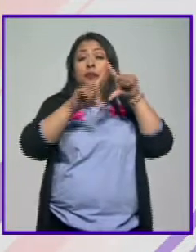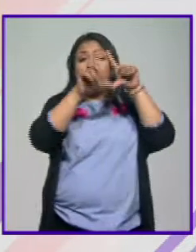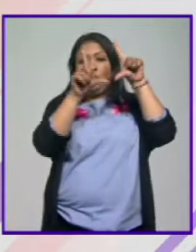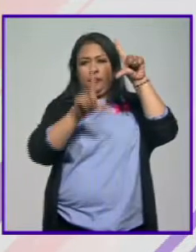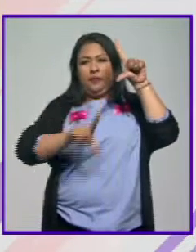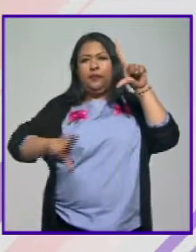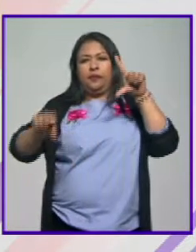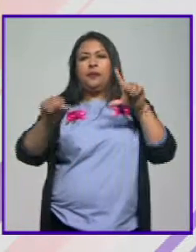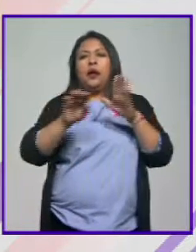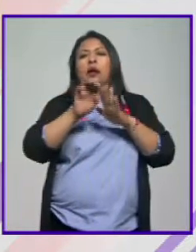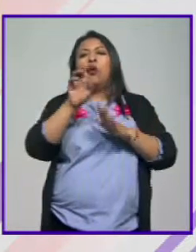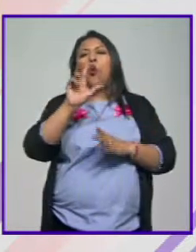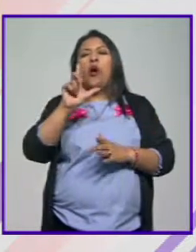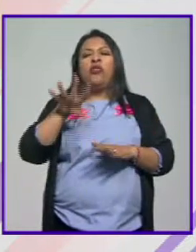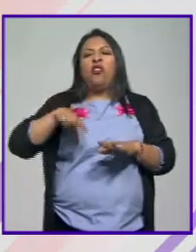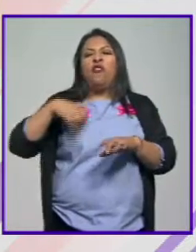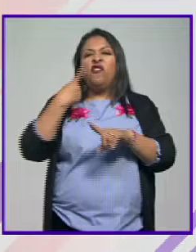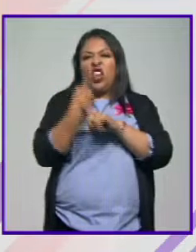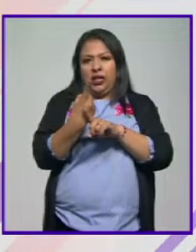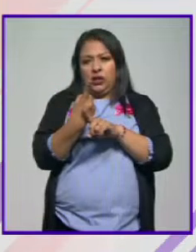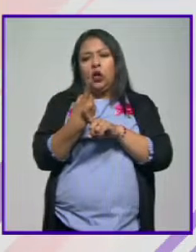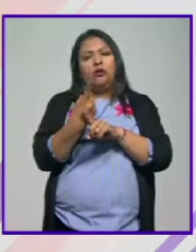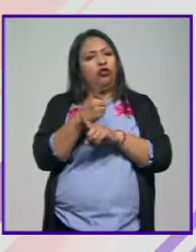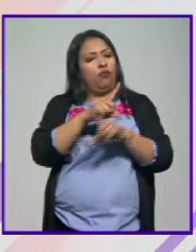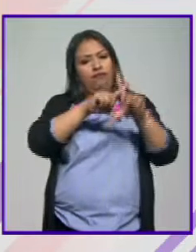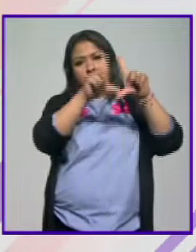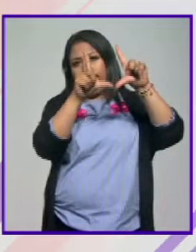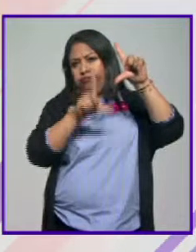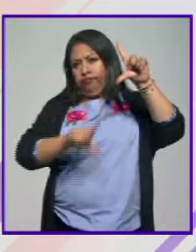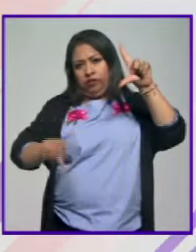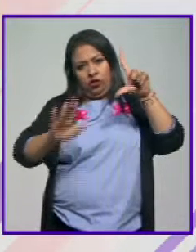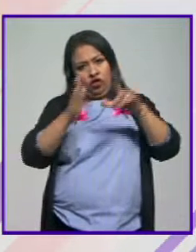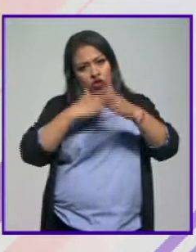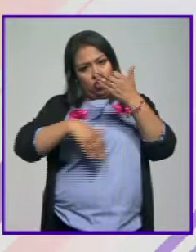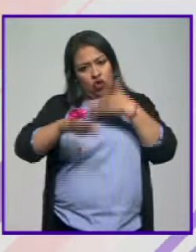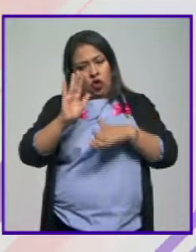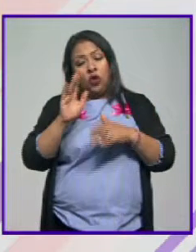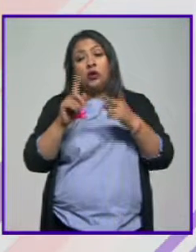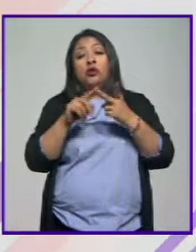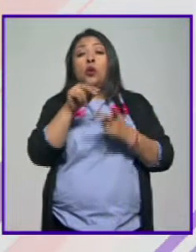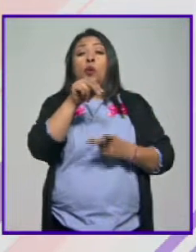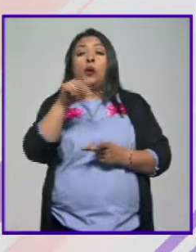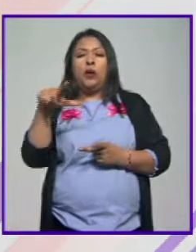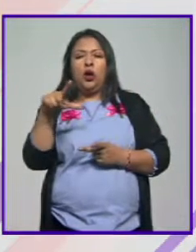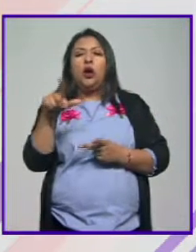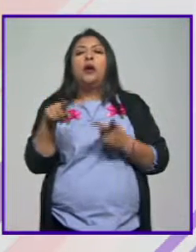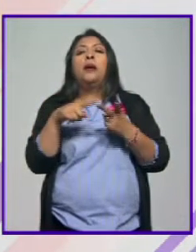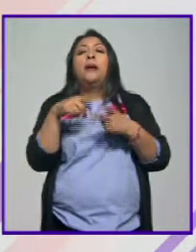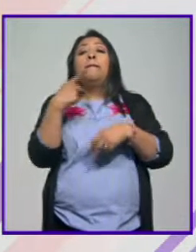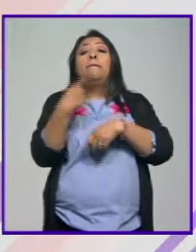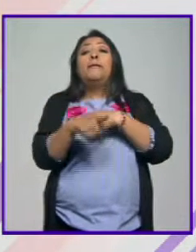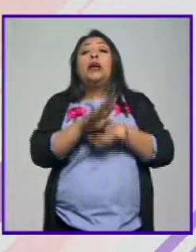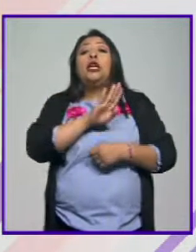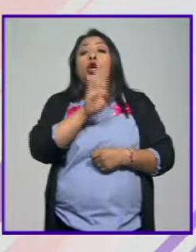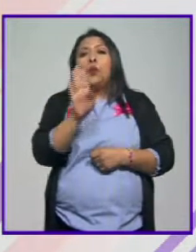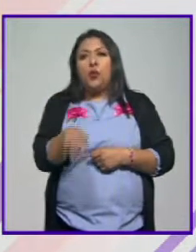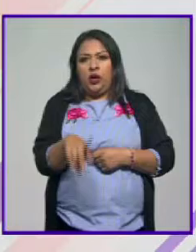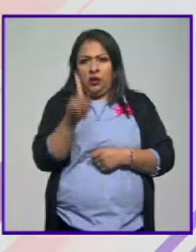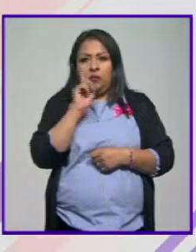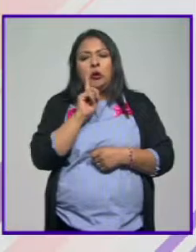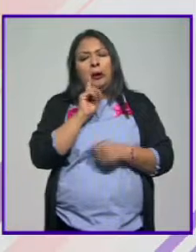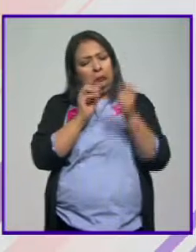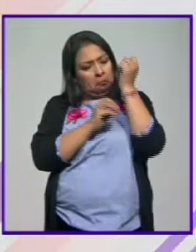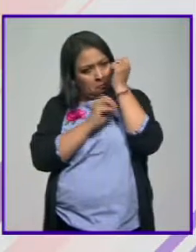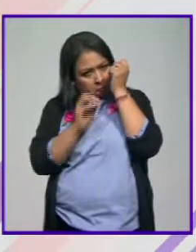es el caso de violación. Ese es en todo el país. De Nuevo León es en peligro de muerte de la mujer